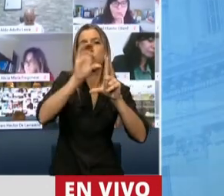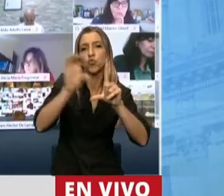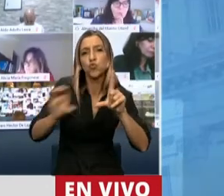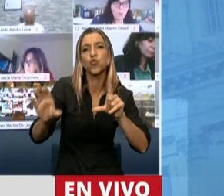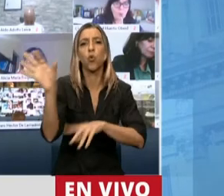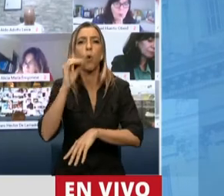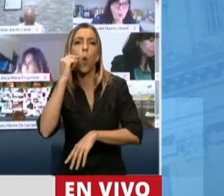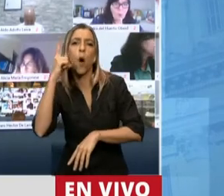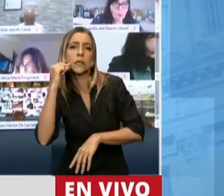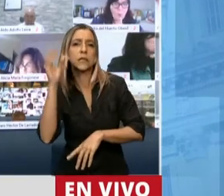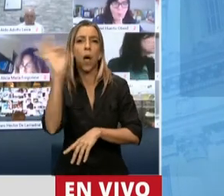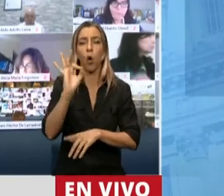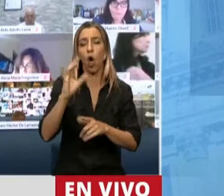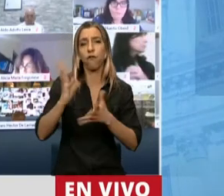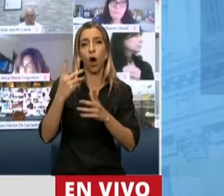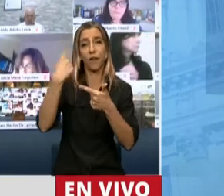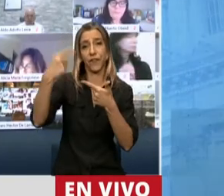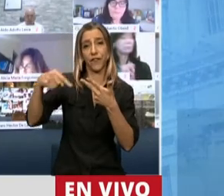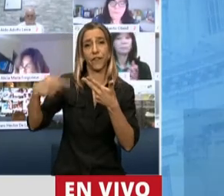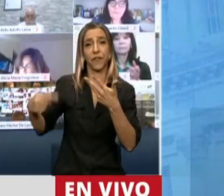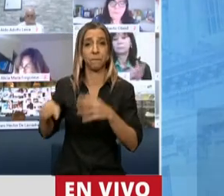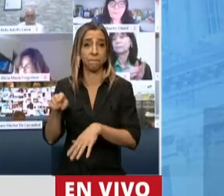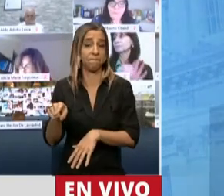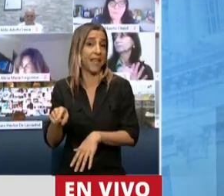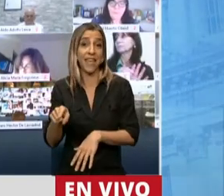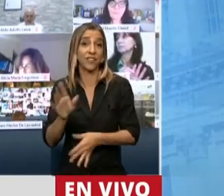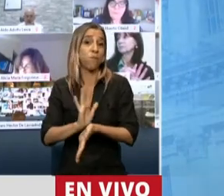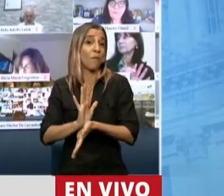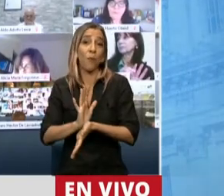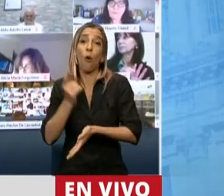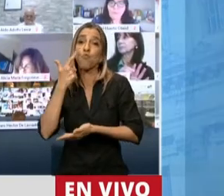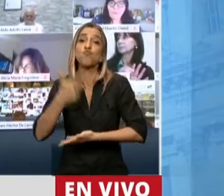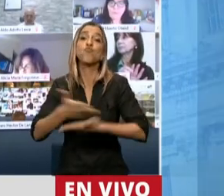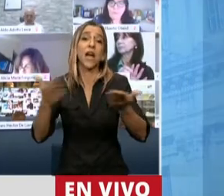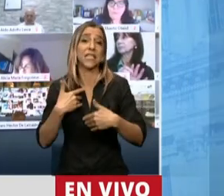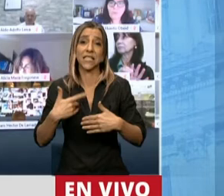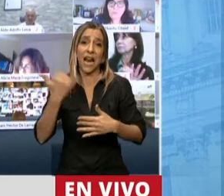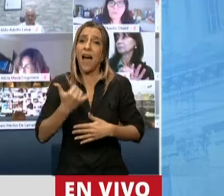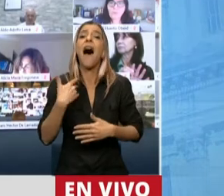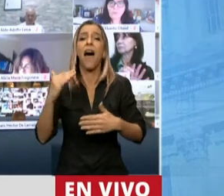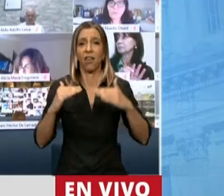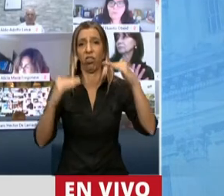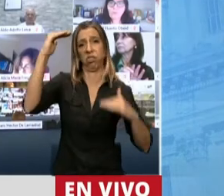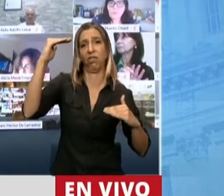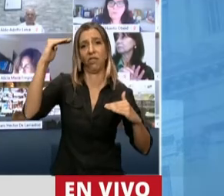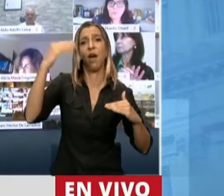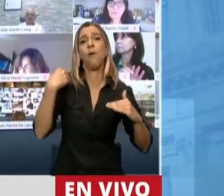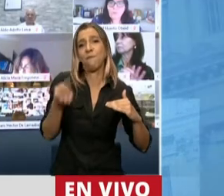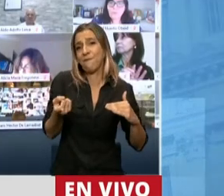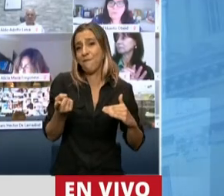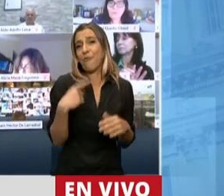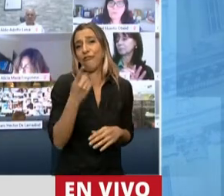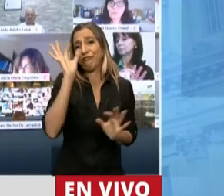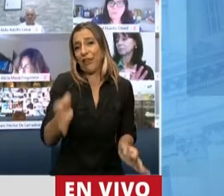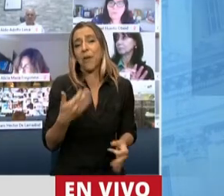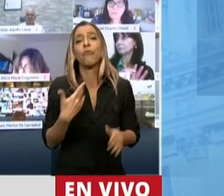cómo hay hoy una nueva marca a la desigualdad de Argentina. Una desigualdad que, por supuesto, es preexistente a la